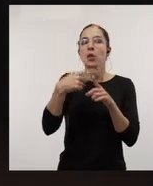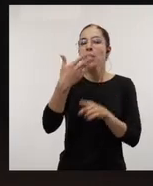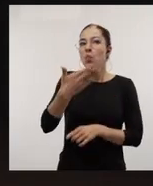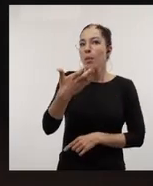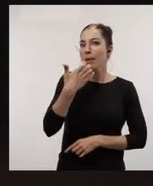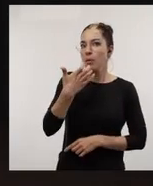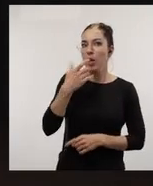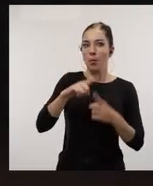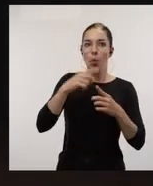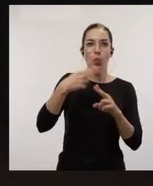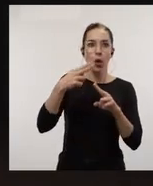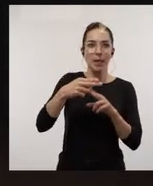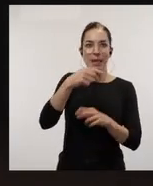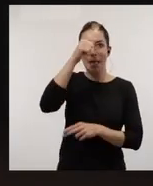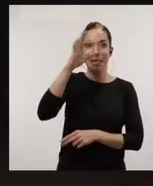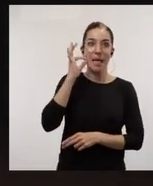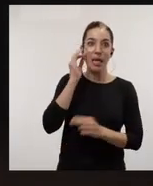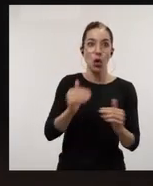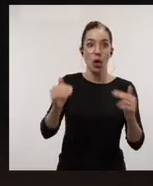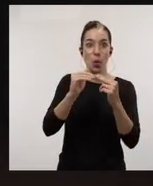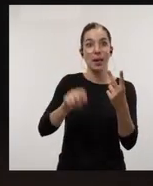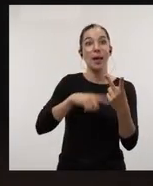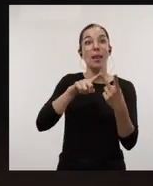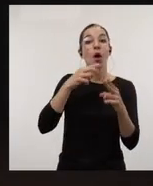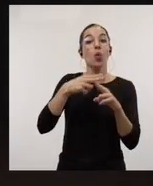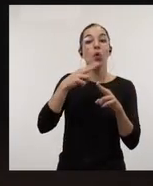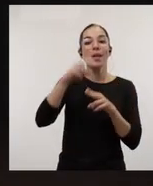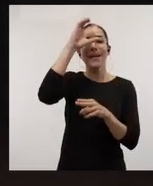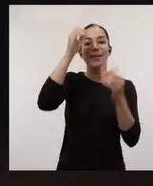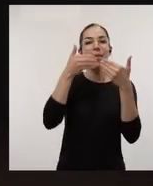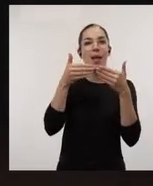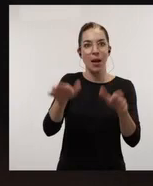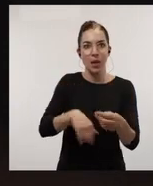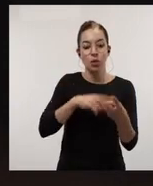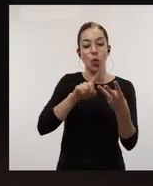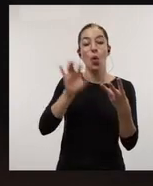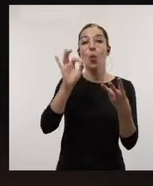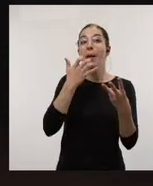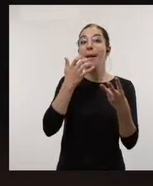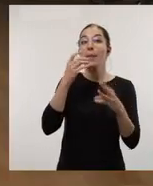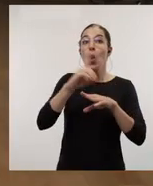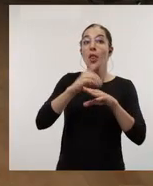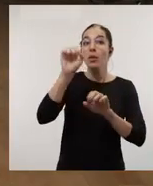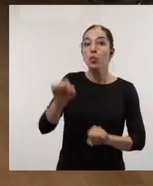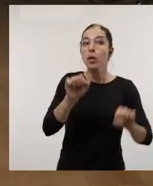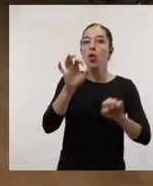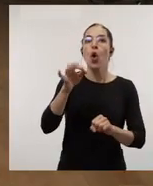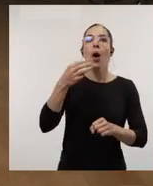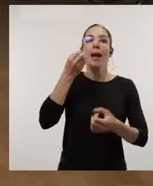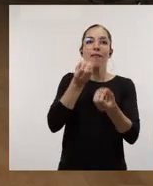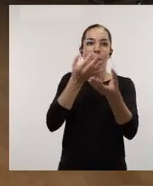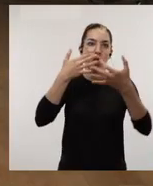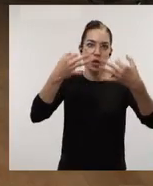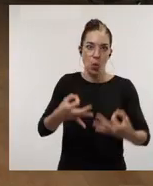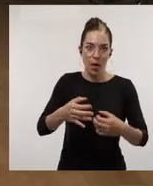importantes como las políticas de género e igualdad, las políticas de ciencia en abierto, o por ejemplo la protección de datos y la